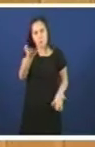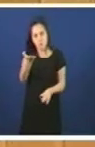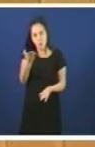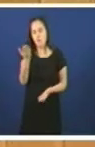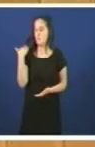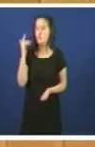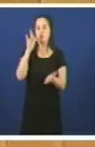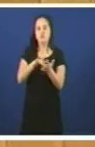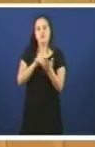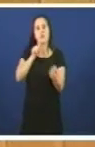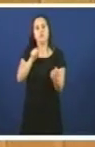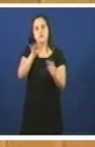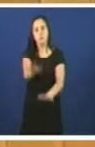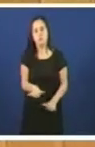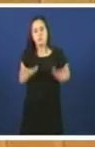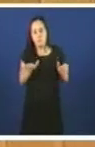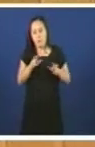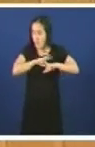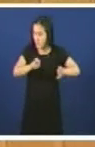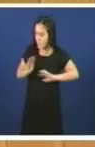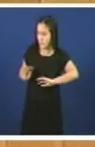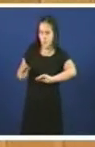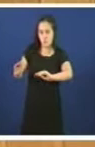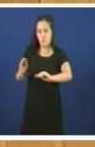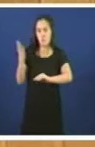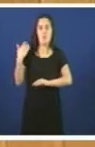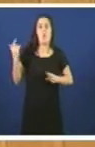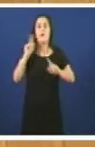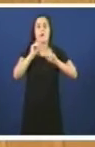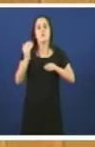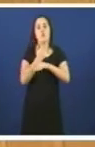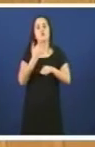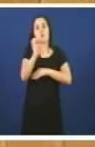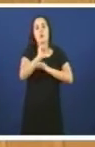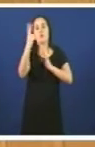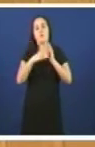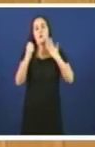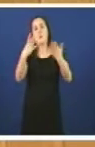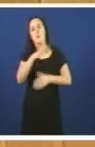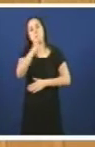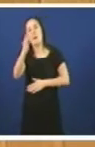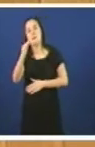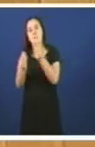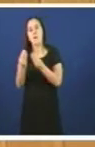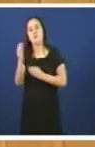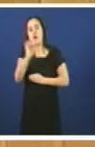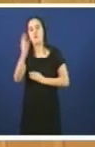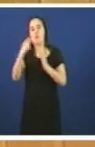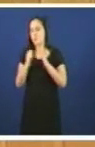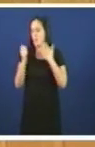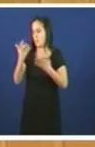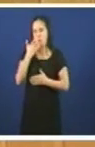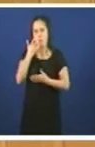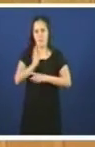debateron nesta Cámara iniciativas semellantes do bloque en outubro de 2009 e en maio de 2010, só por citar algúns dos